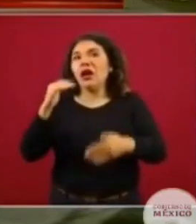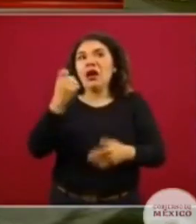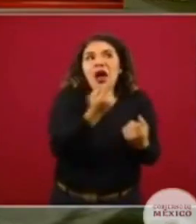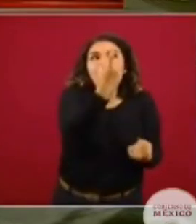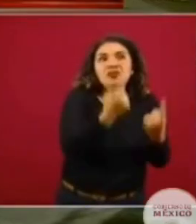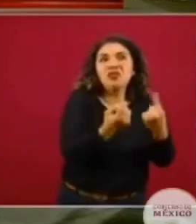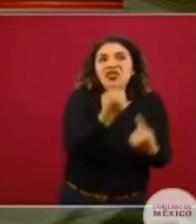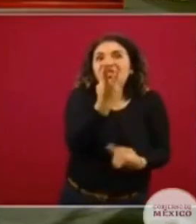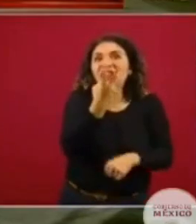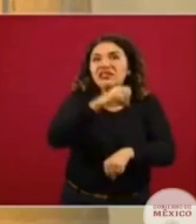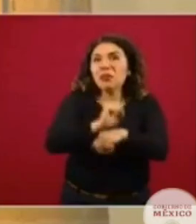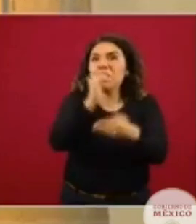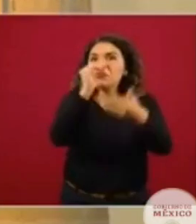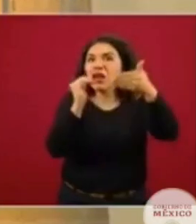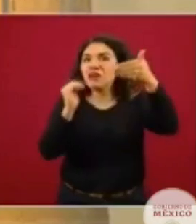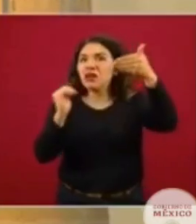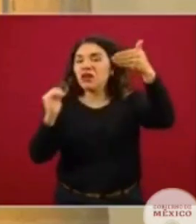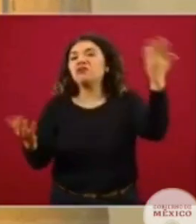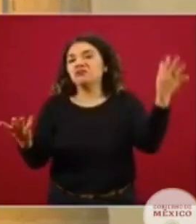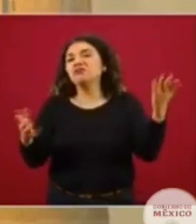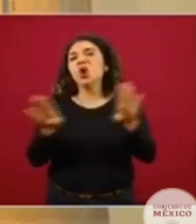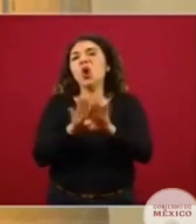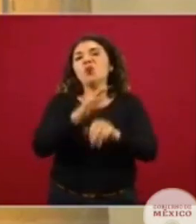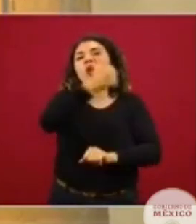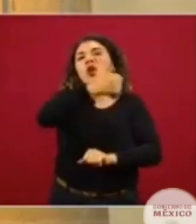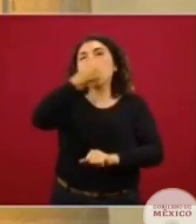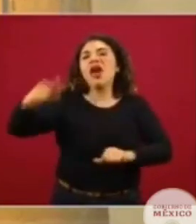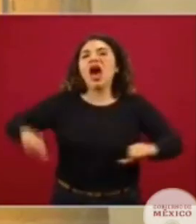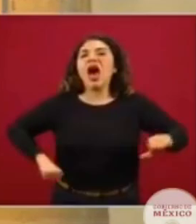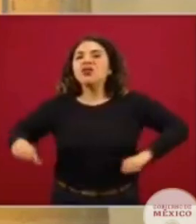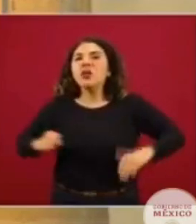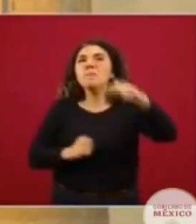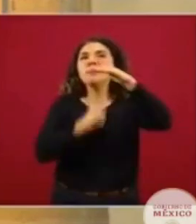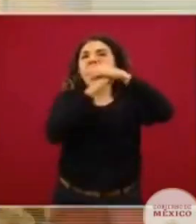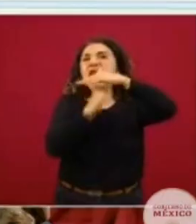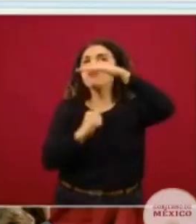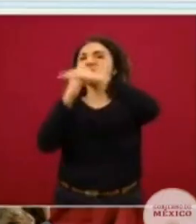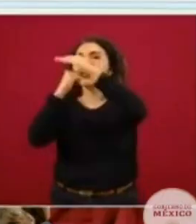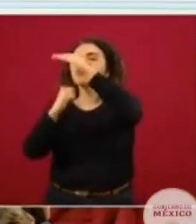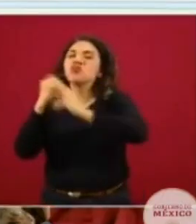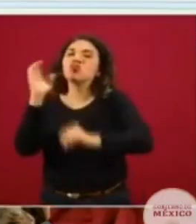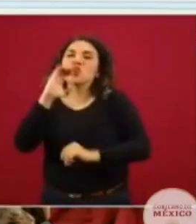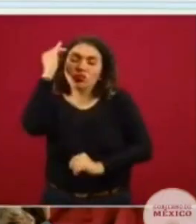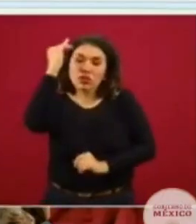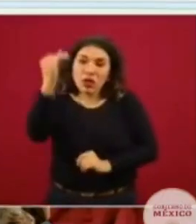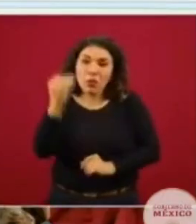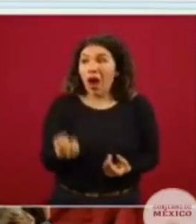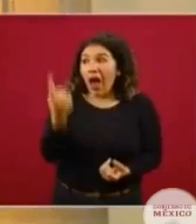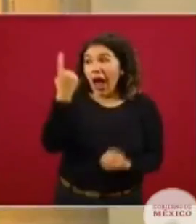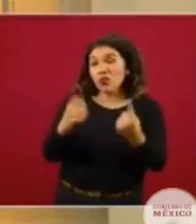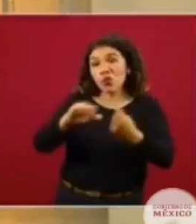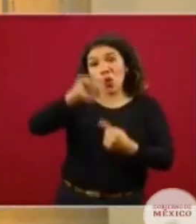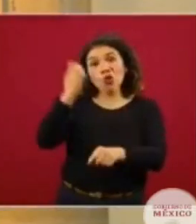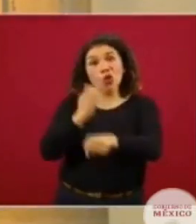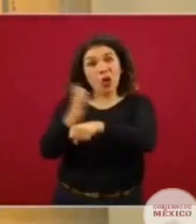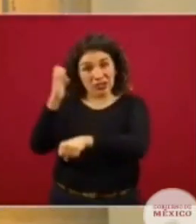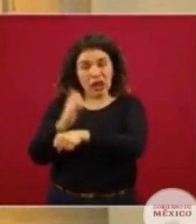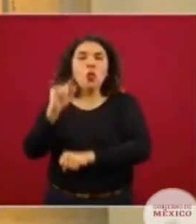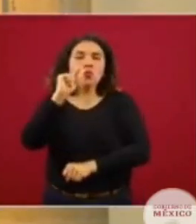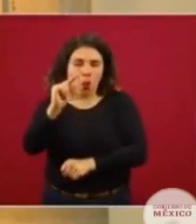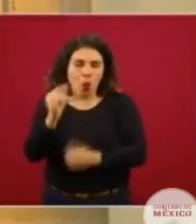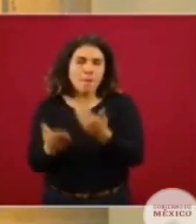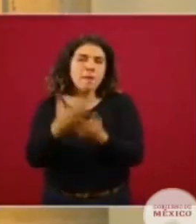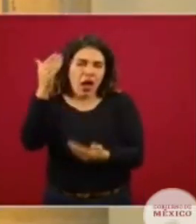semanas de reducción en función de sus ACMES, de sus picos. Algunas entidades, pocas ya,